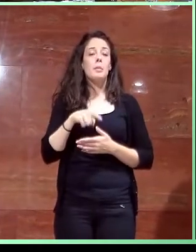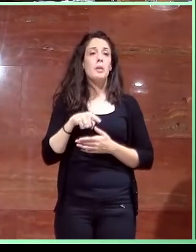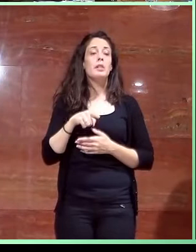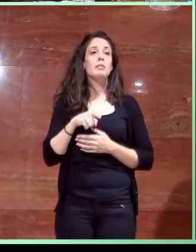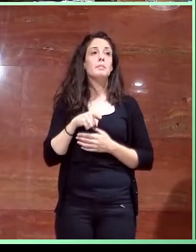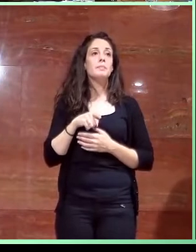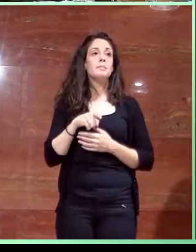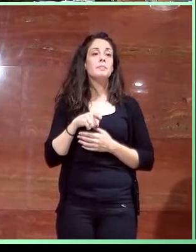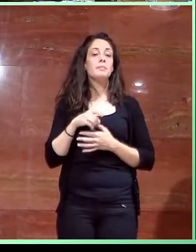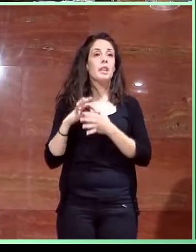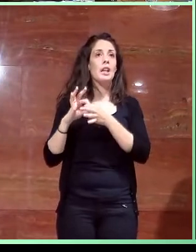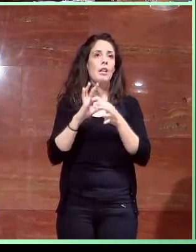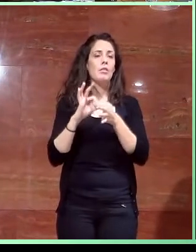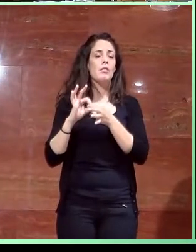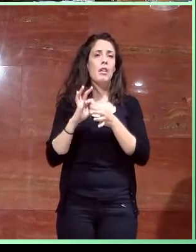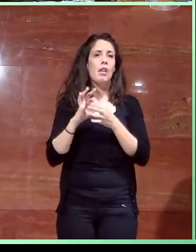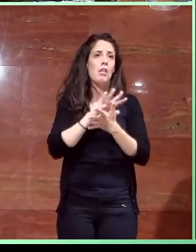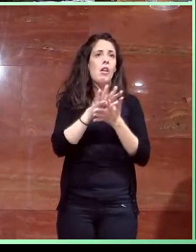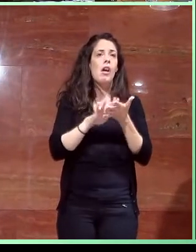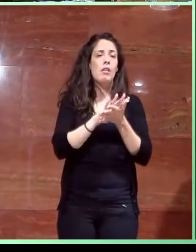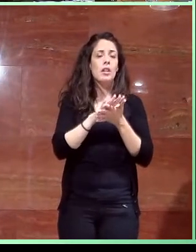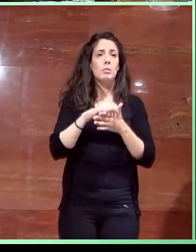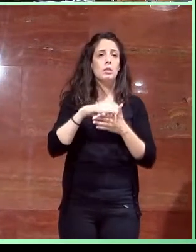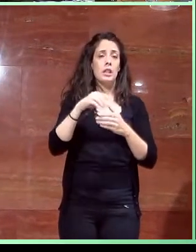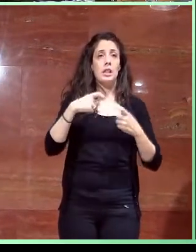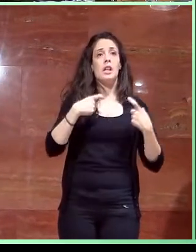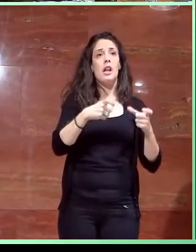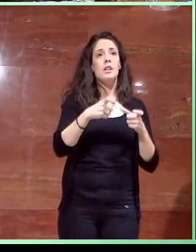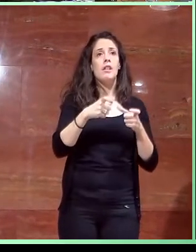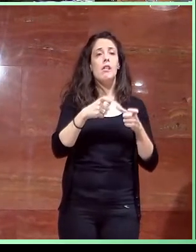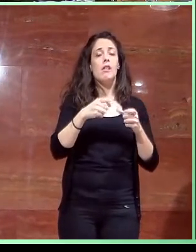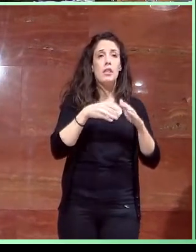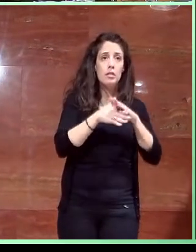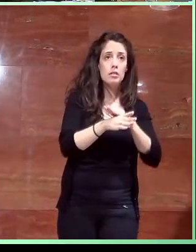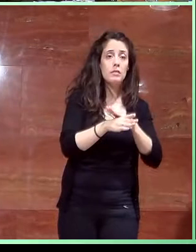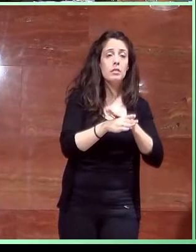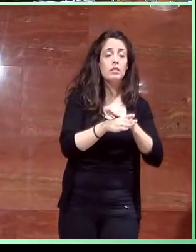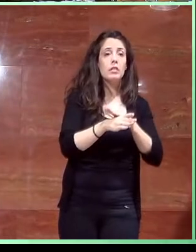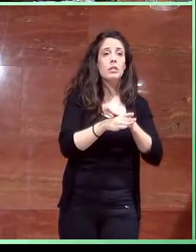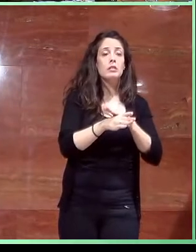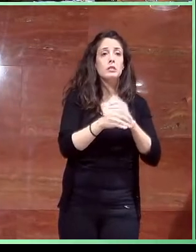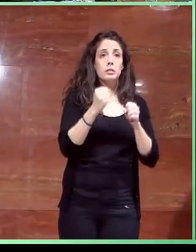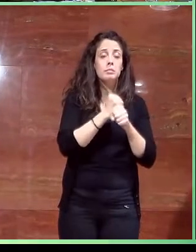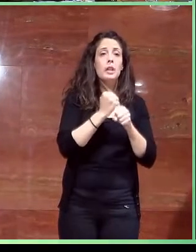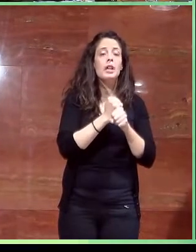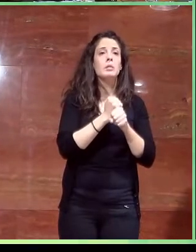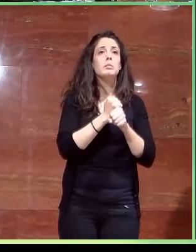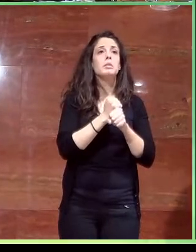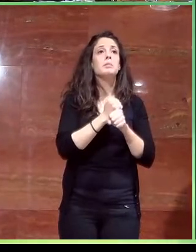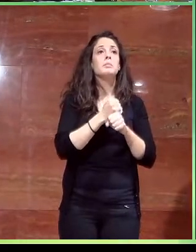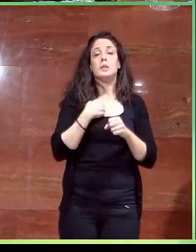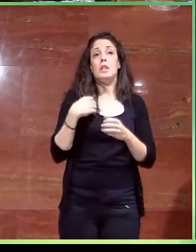y además hablando nosotros precisamente, trabajando en el área de la accesibilidad, os comento también otra anécdota